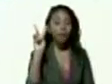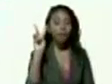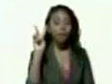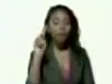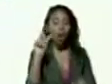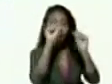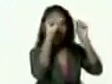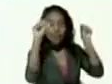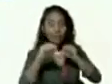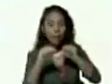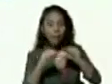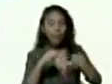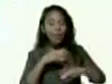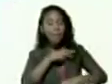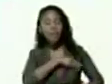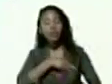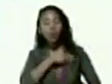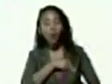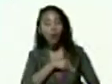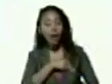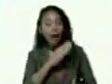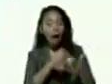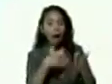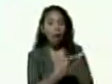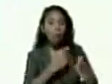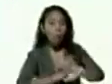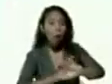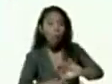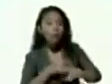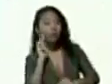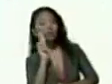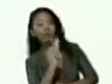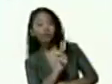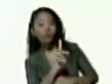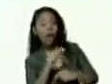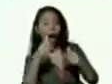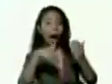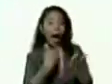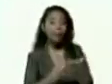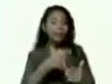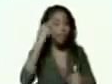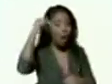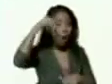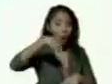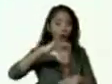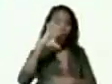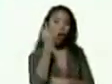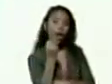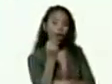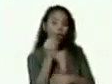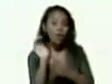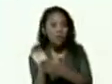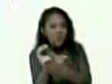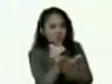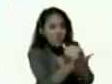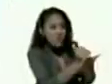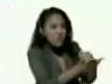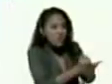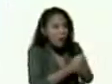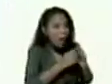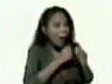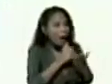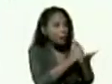de emisiones hasta el momento presidente al día de hoy hemos logrado peinar el 50